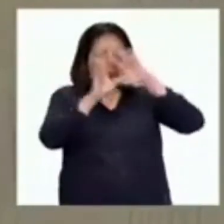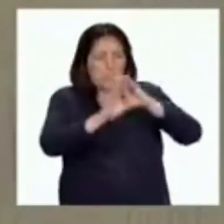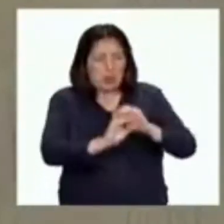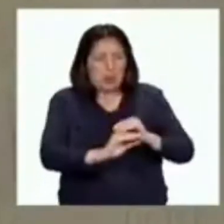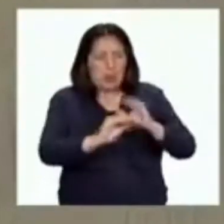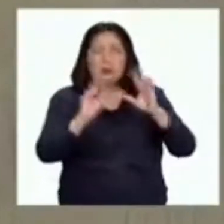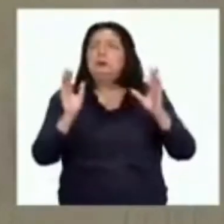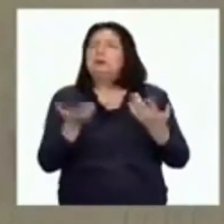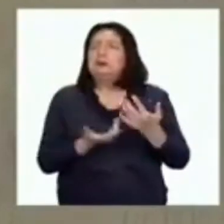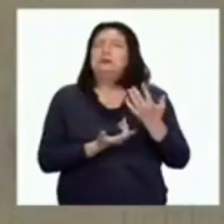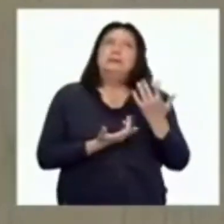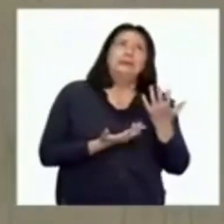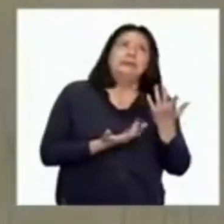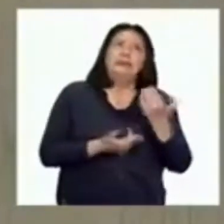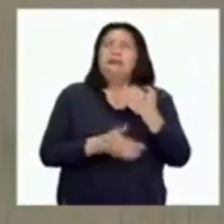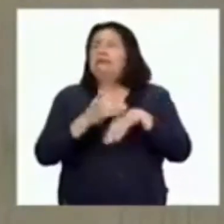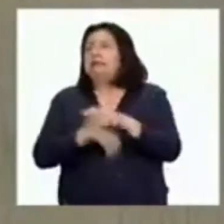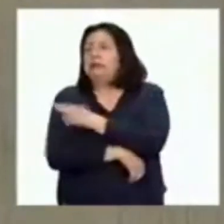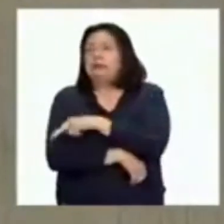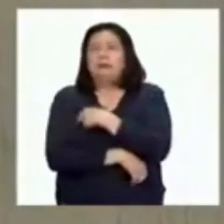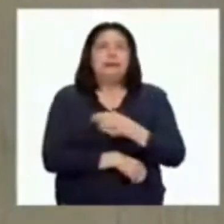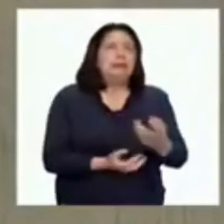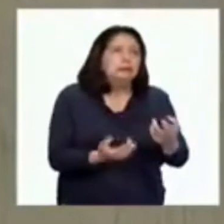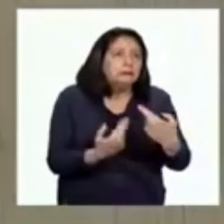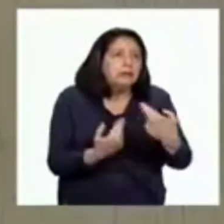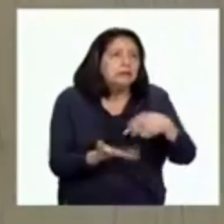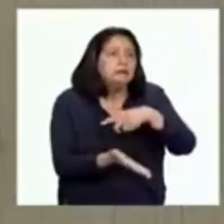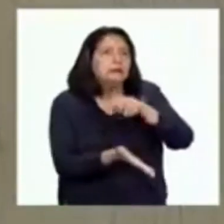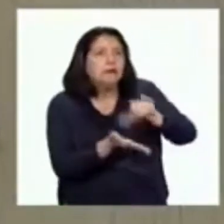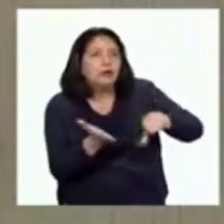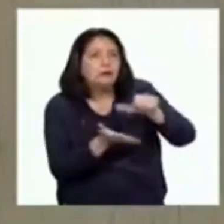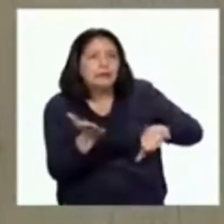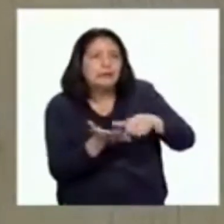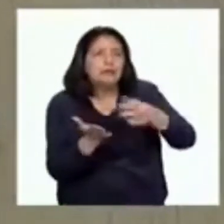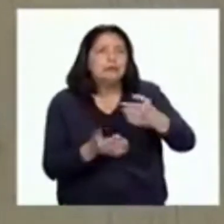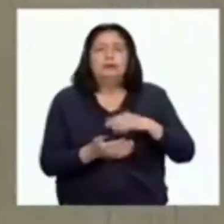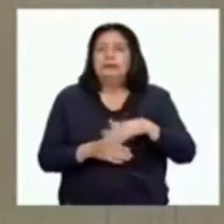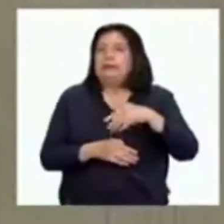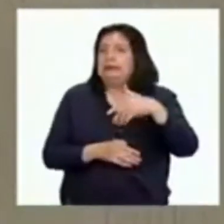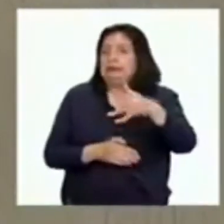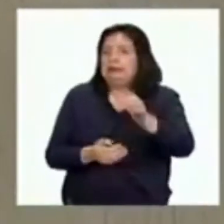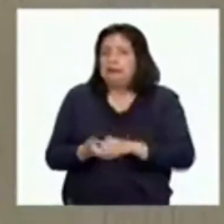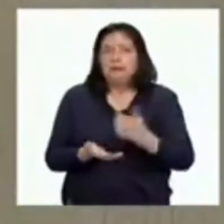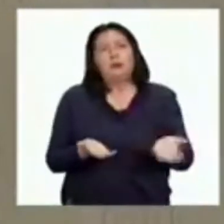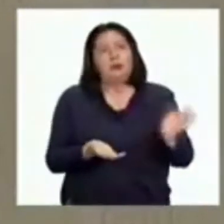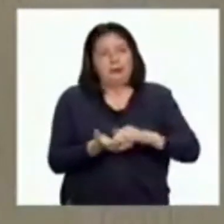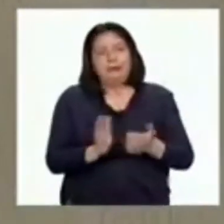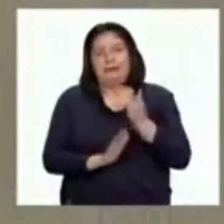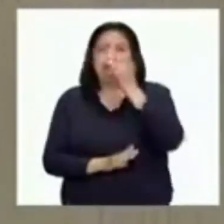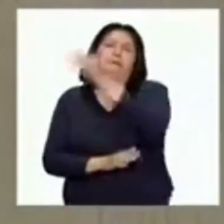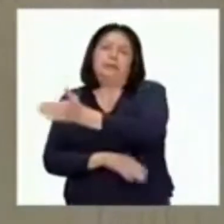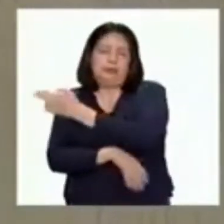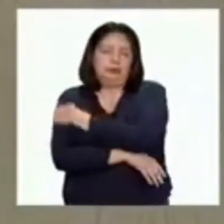esperando los resultados de la operación. Y dentro de un rato partiría otra vez.